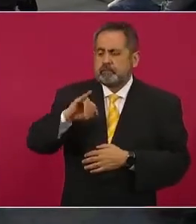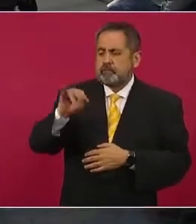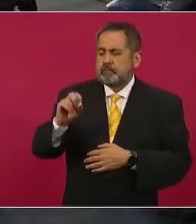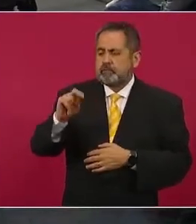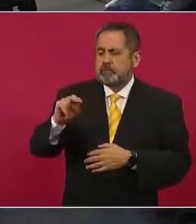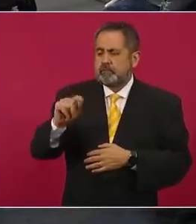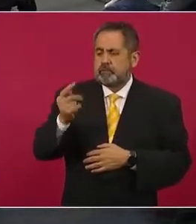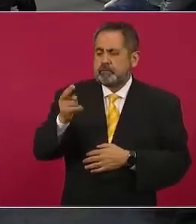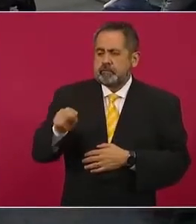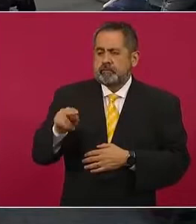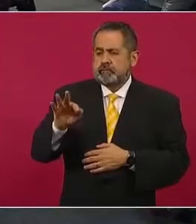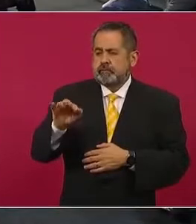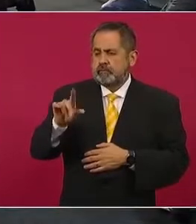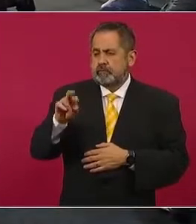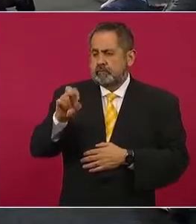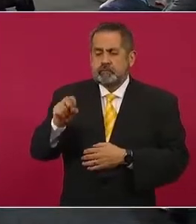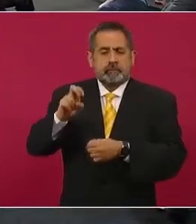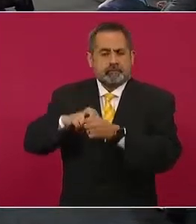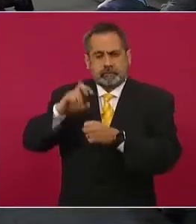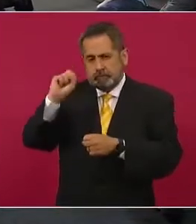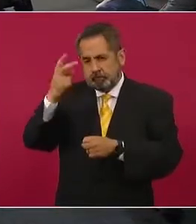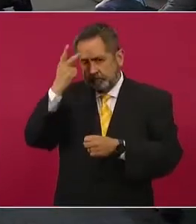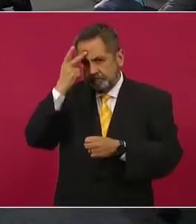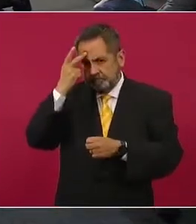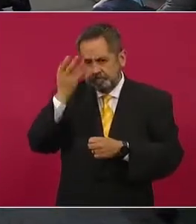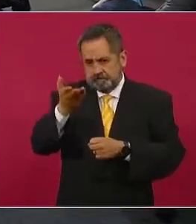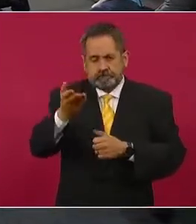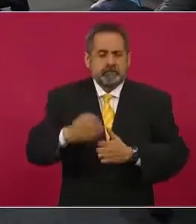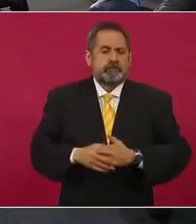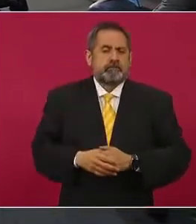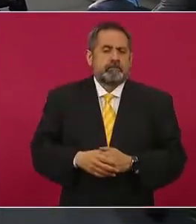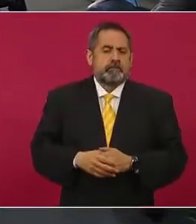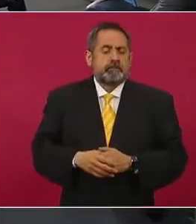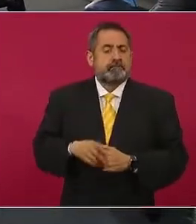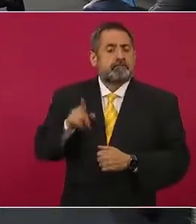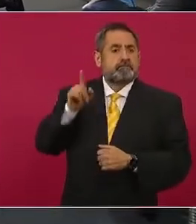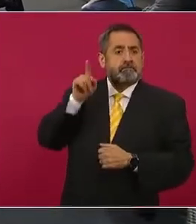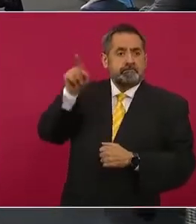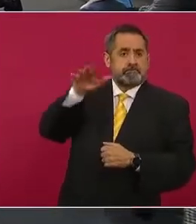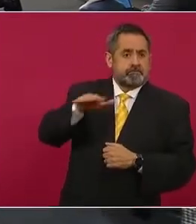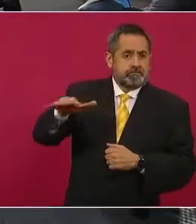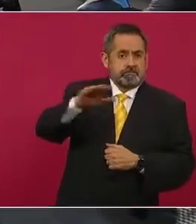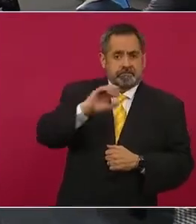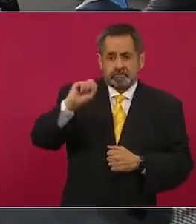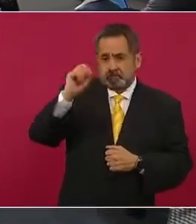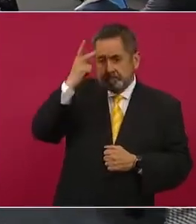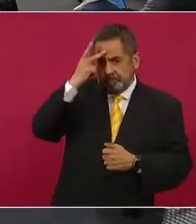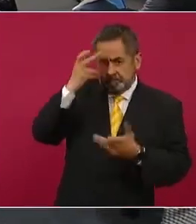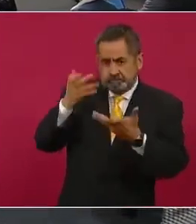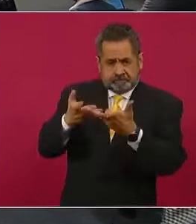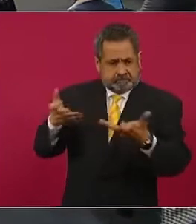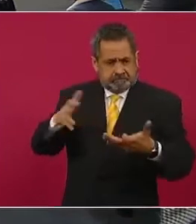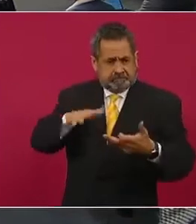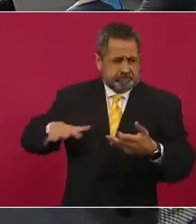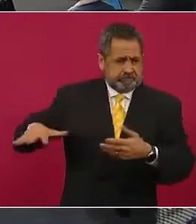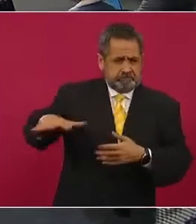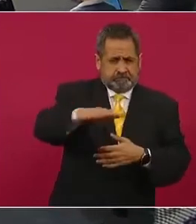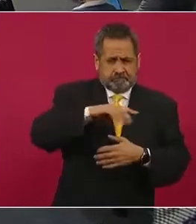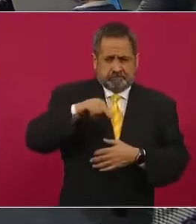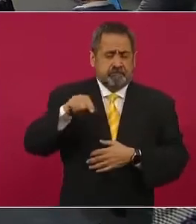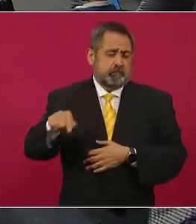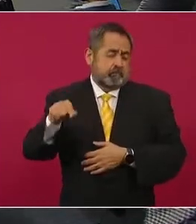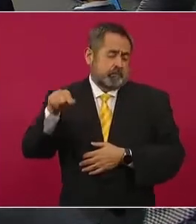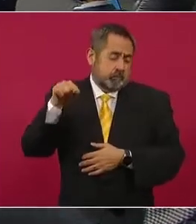de Grupo Global Media en San Luis Potosí. Vengo de una tierra que durante mucho tiempo llegó a